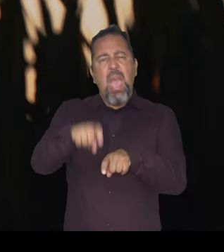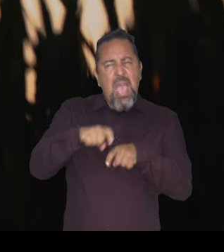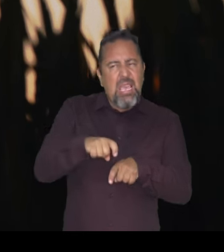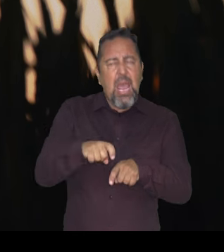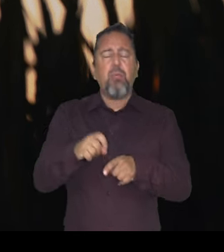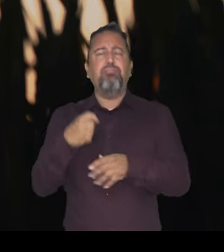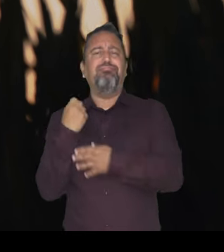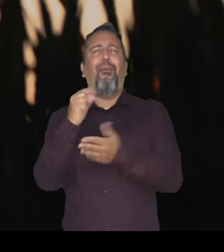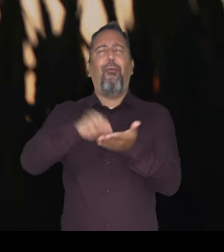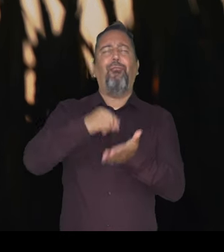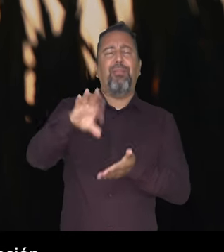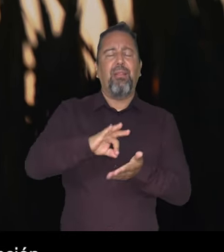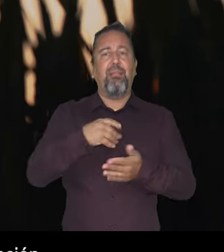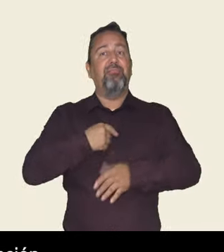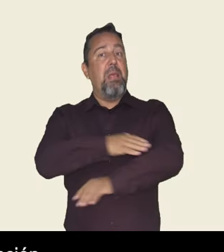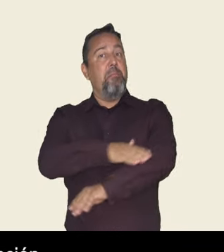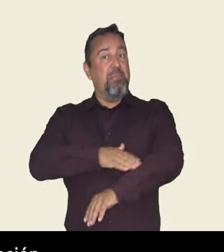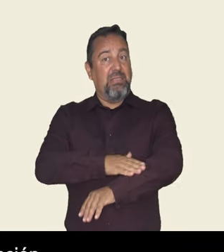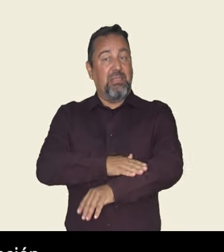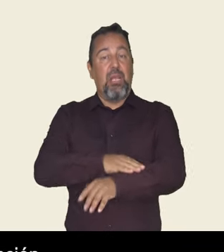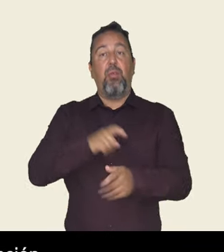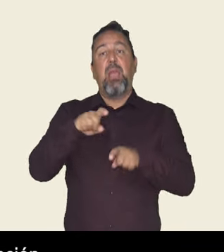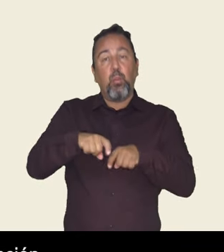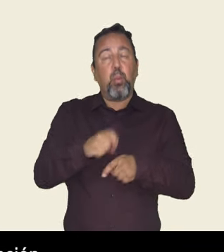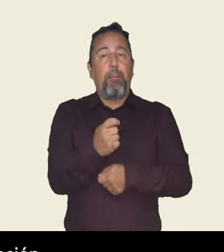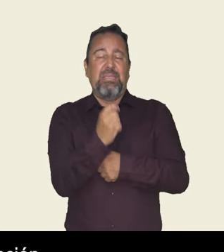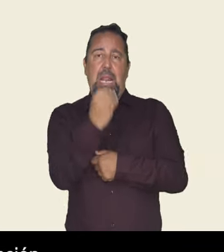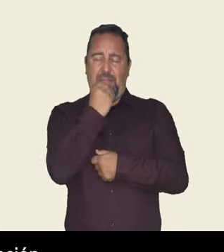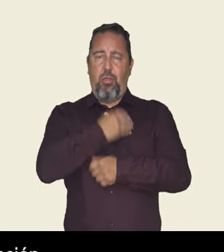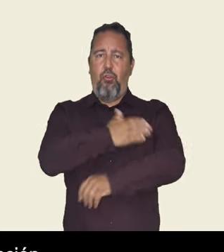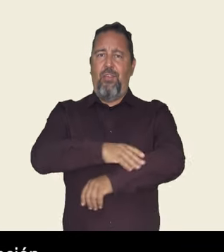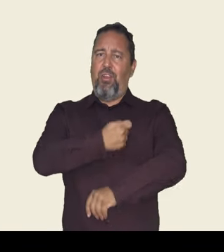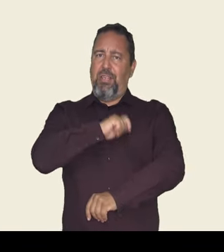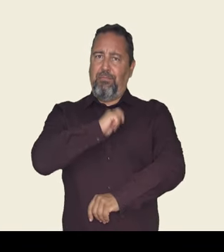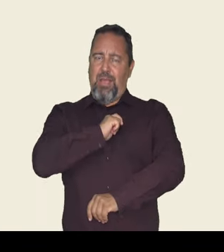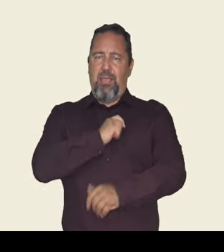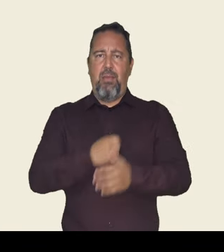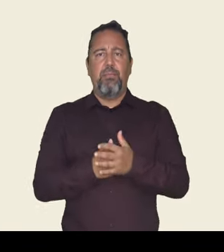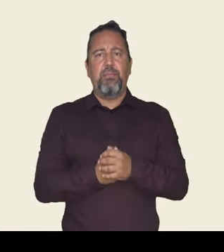Contrata tu póliza de seguro agrario con la ayuda del Ministerio de Agricultura, Pesca y Alimentación. Gobierno de España. ¡Gracias!